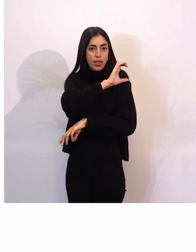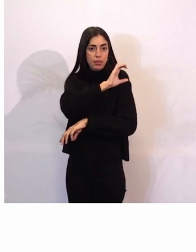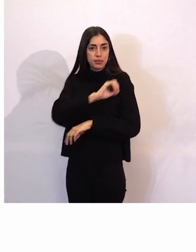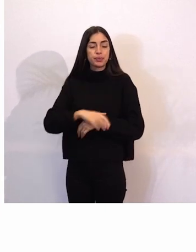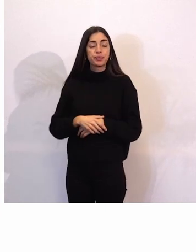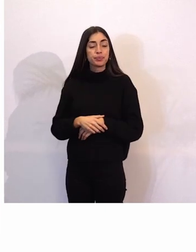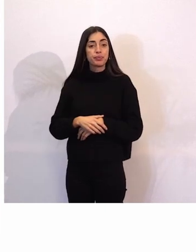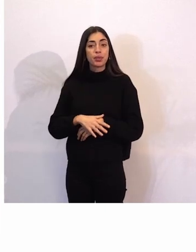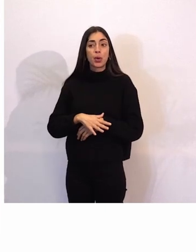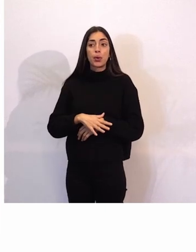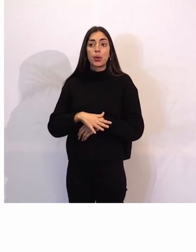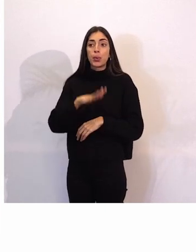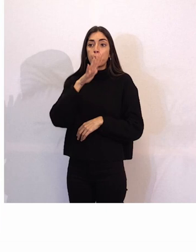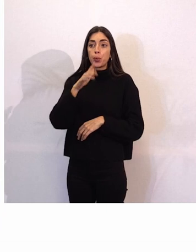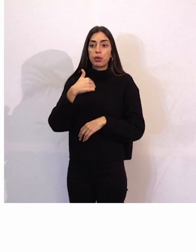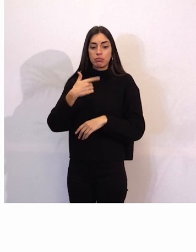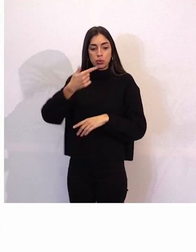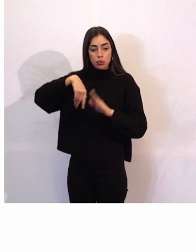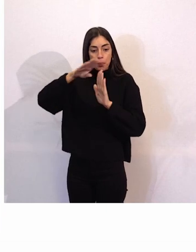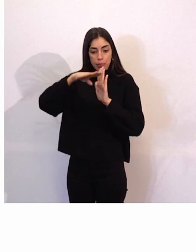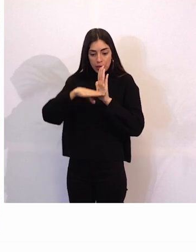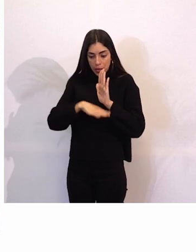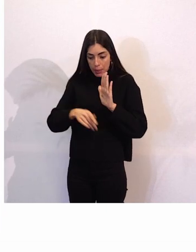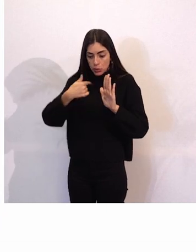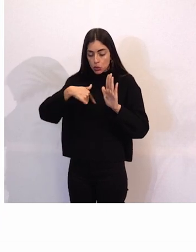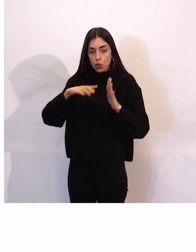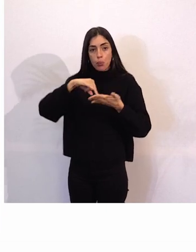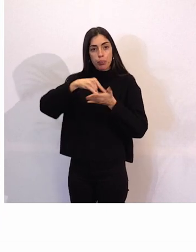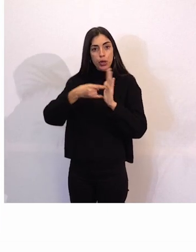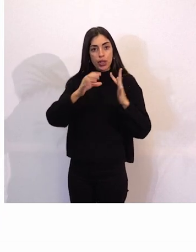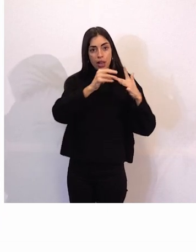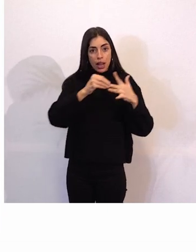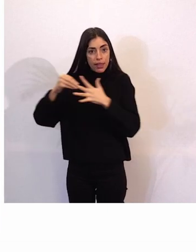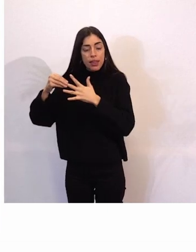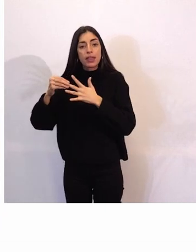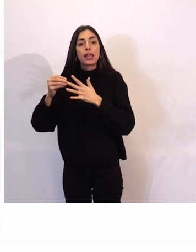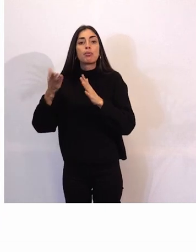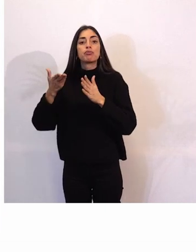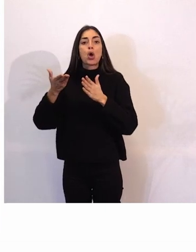En la Prodalba hemos empezado a liderar proyectos de contribución comunitaria.